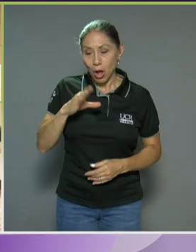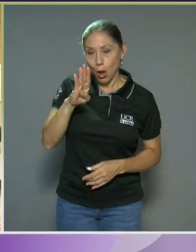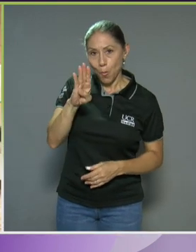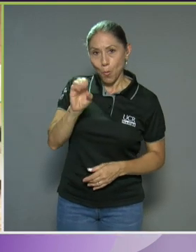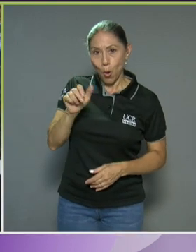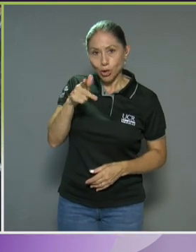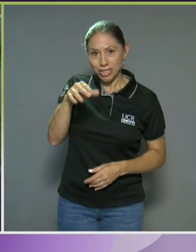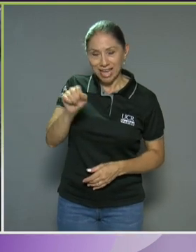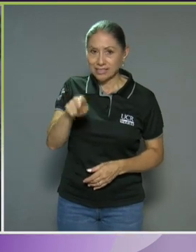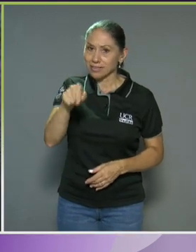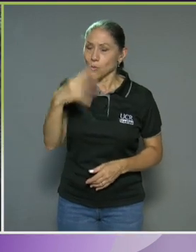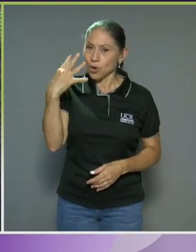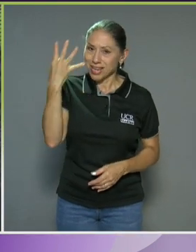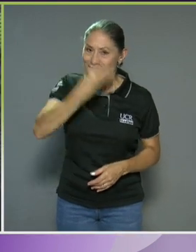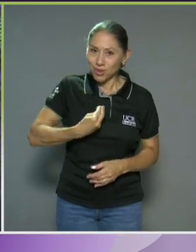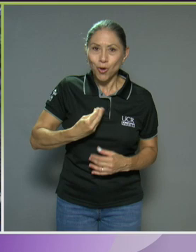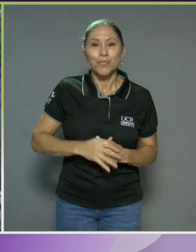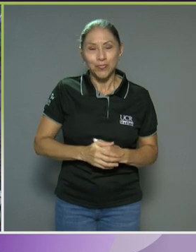durdintos.